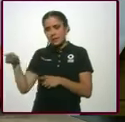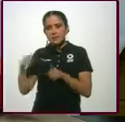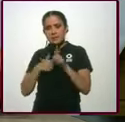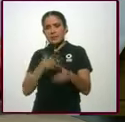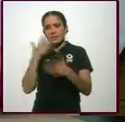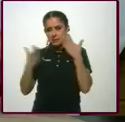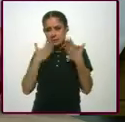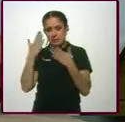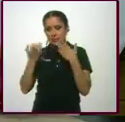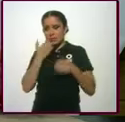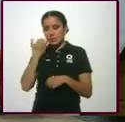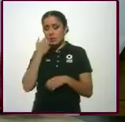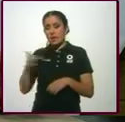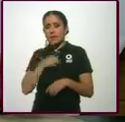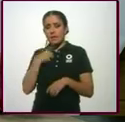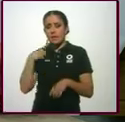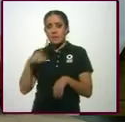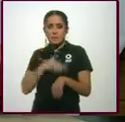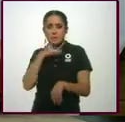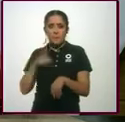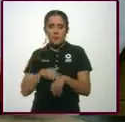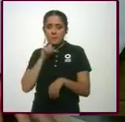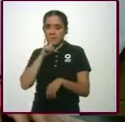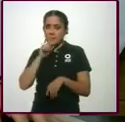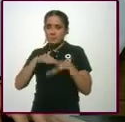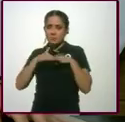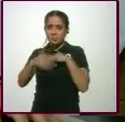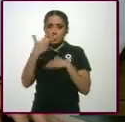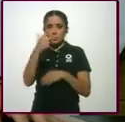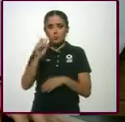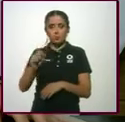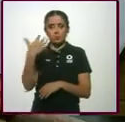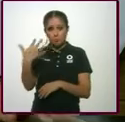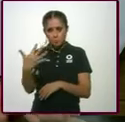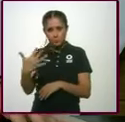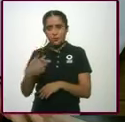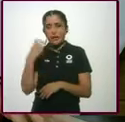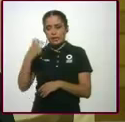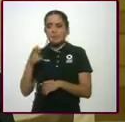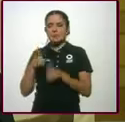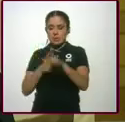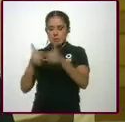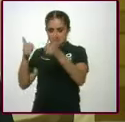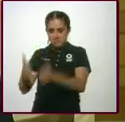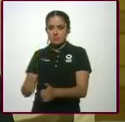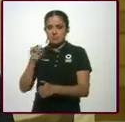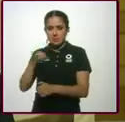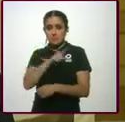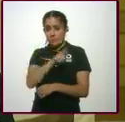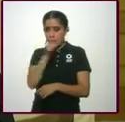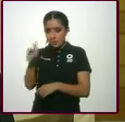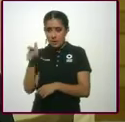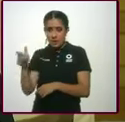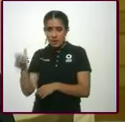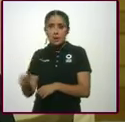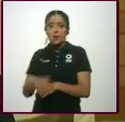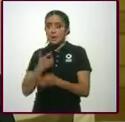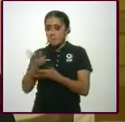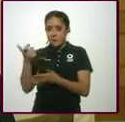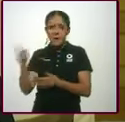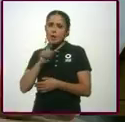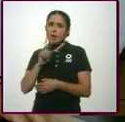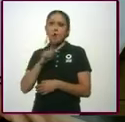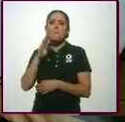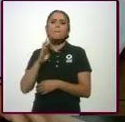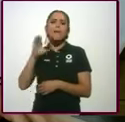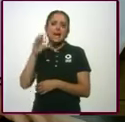deben de mantener el promedio, el promedio de 8.5. Es la base. ¿Y les pagan? No es una beca. mantiene la beca? Sí,